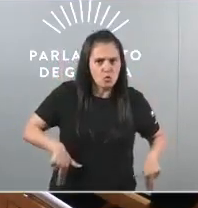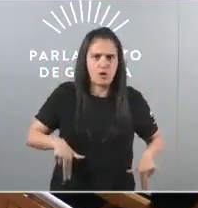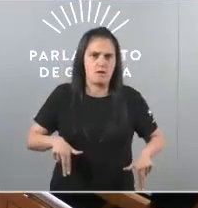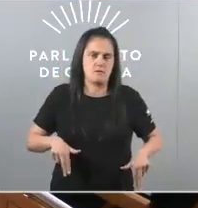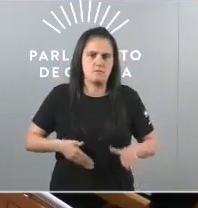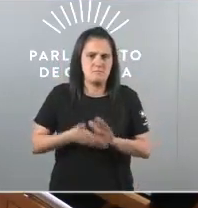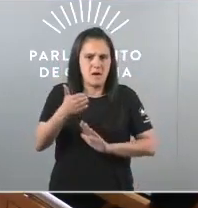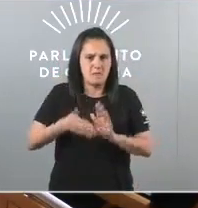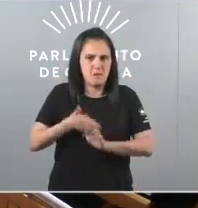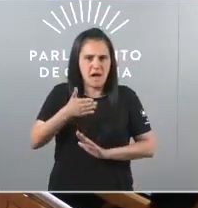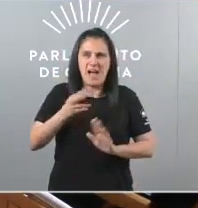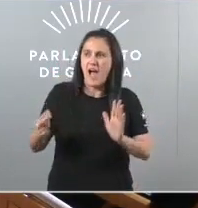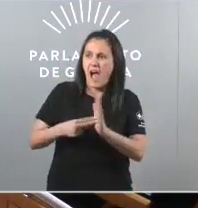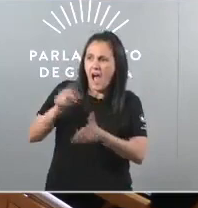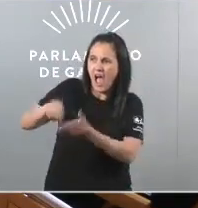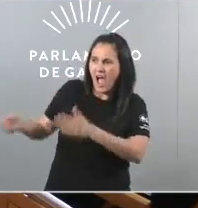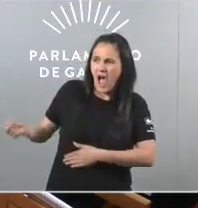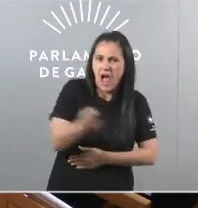ninguna porta xiratoria